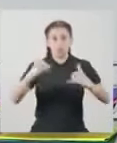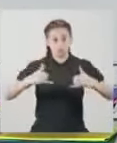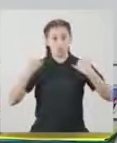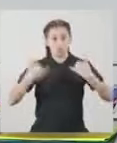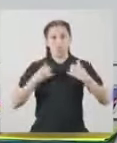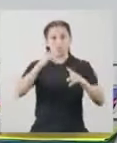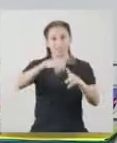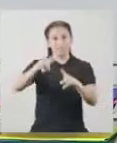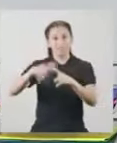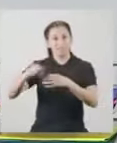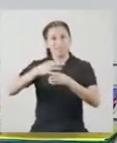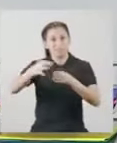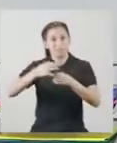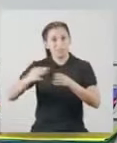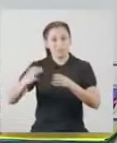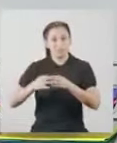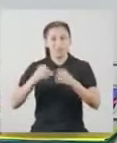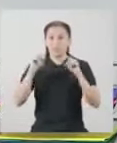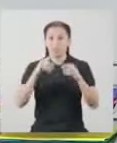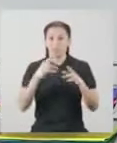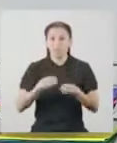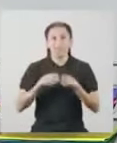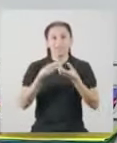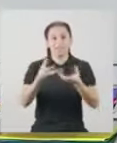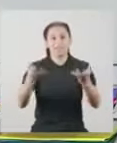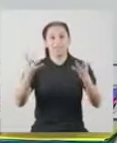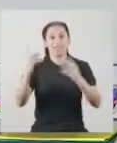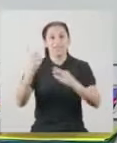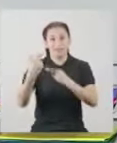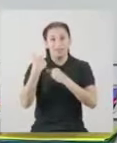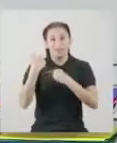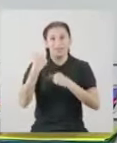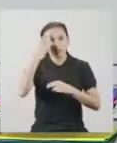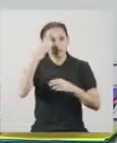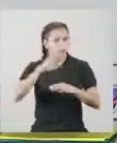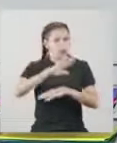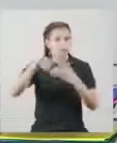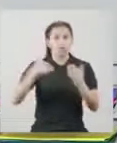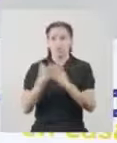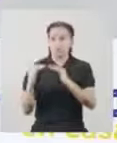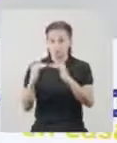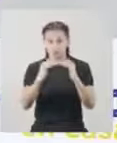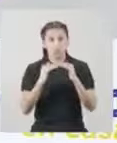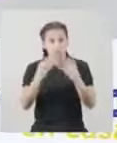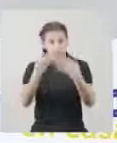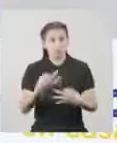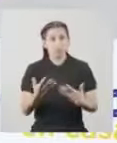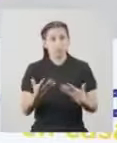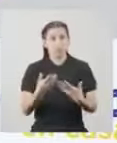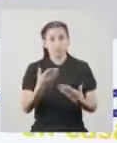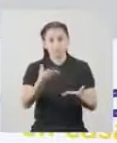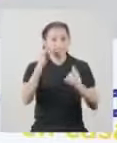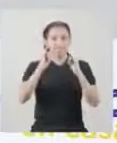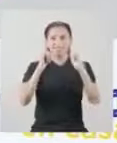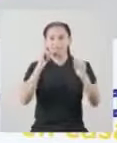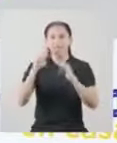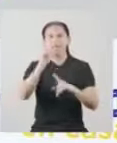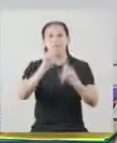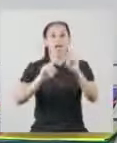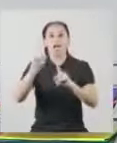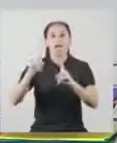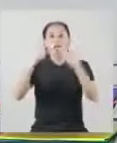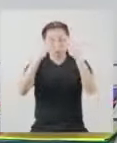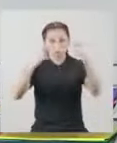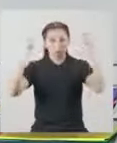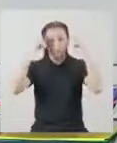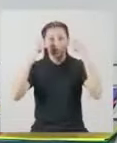diferentes regiones Y descubrir si esto de la repartición de tareas es una preocupación para todas y todos De acuerdo, ya vemos algunas chicas